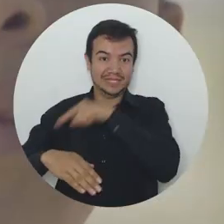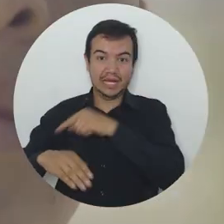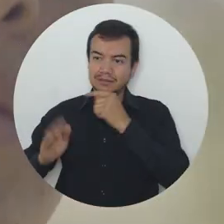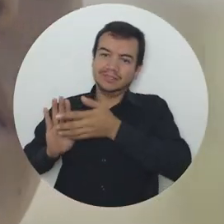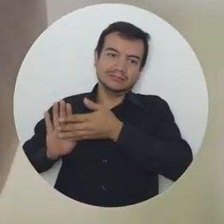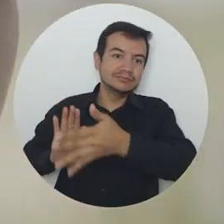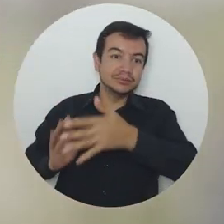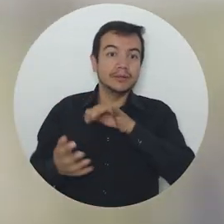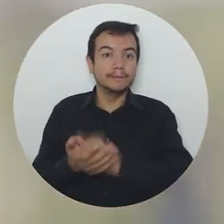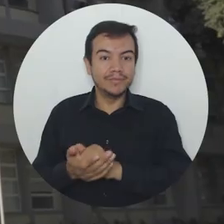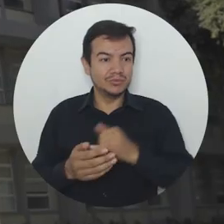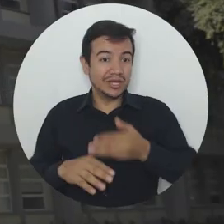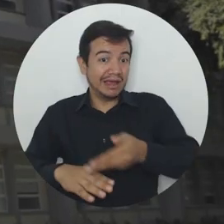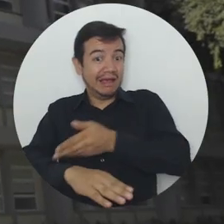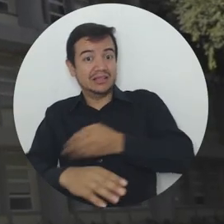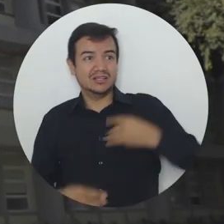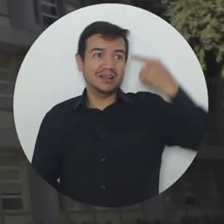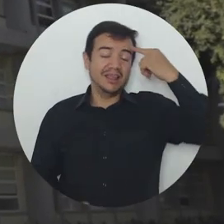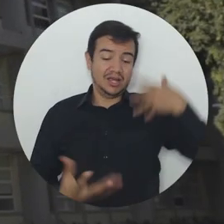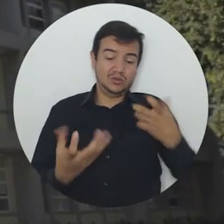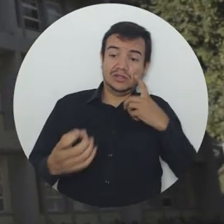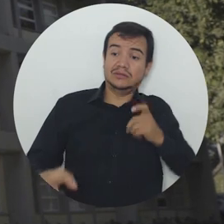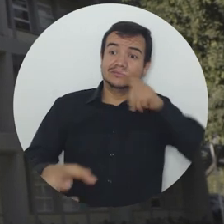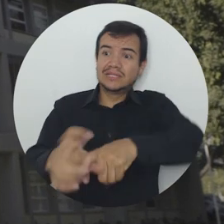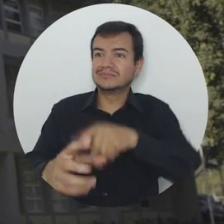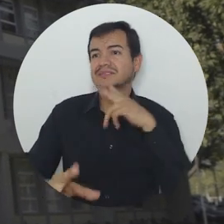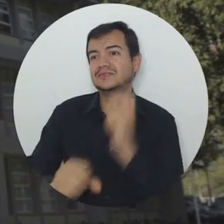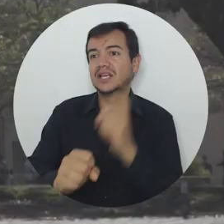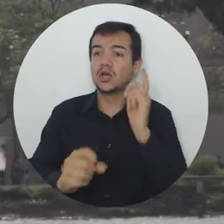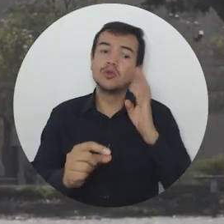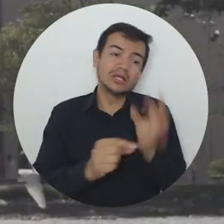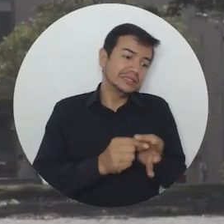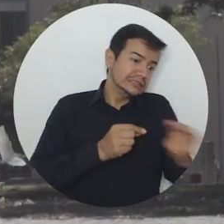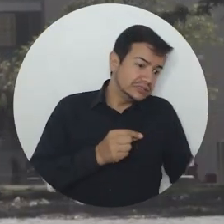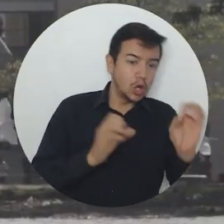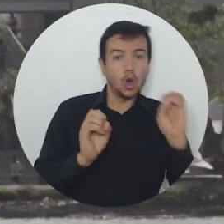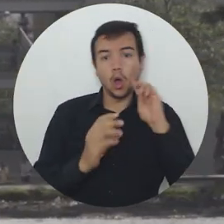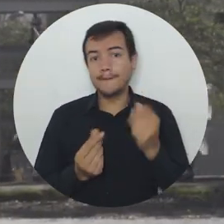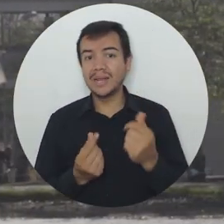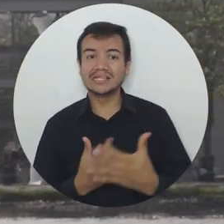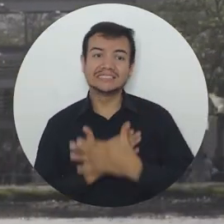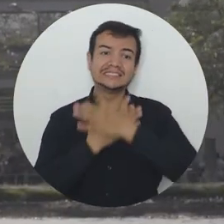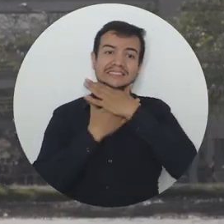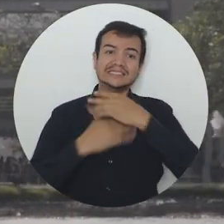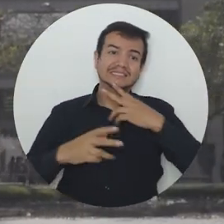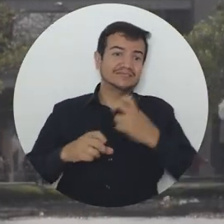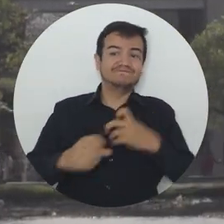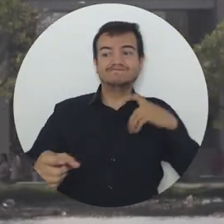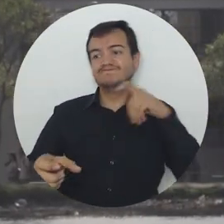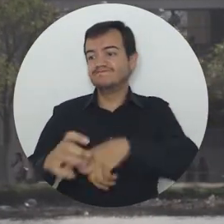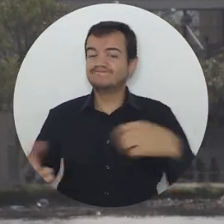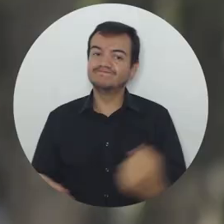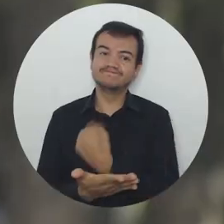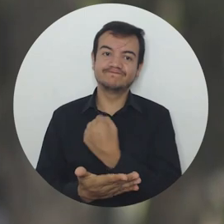desde 2018 a quienes veían como una utopía acceder a una universidad por lo lejano y rezagado de sus municipios y porque sus